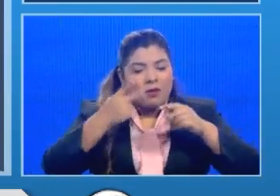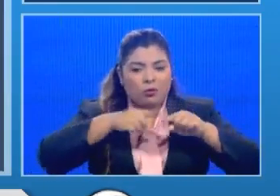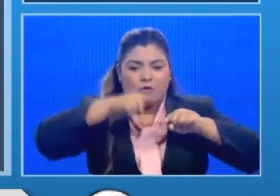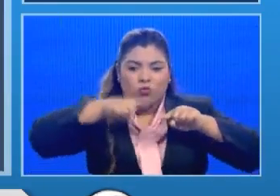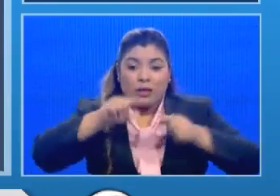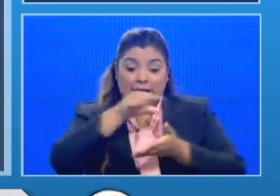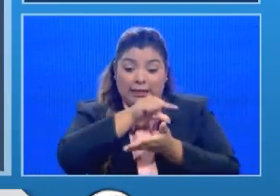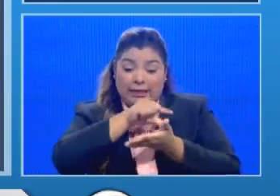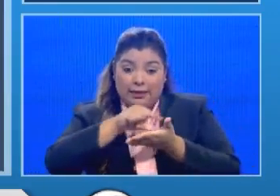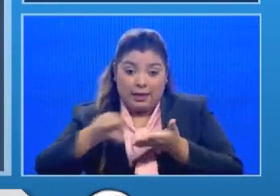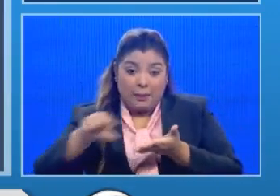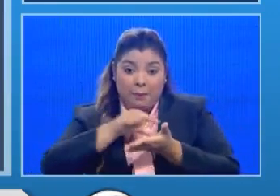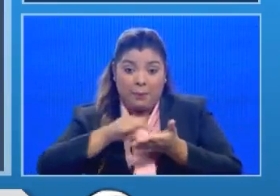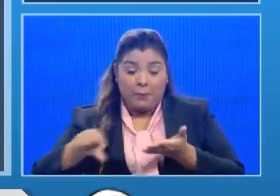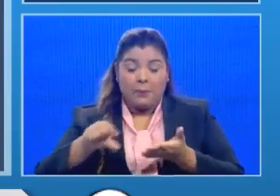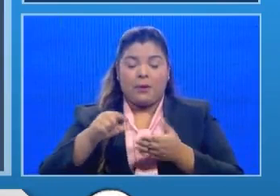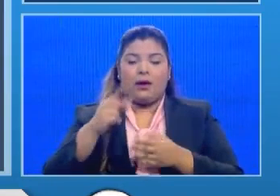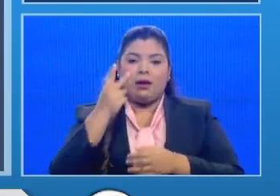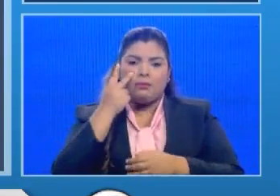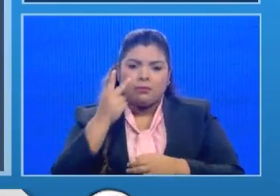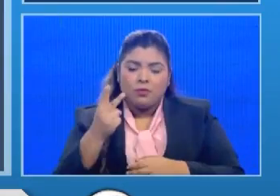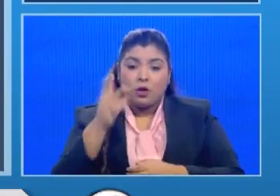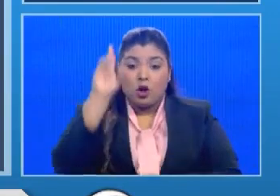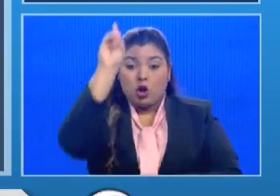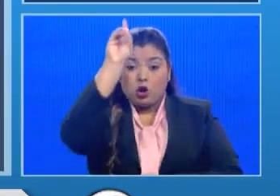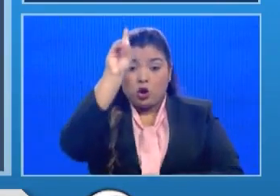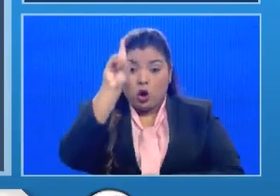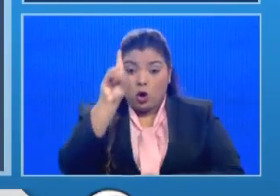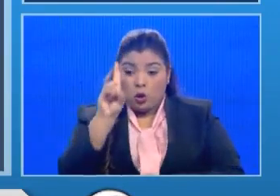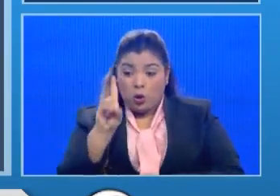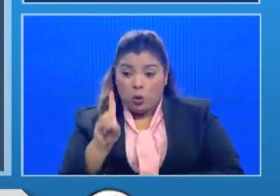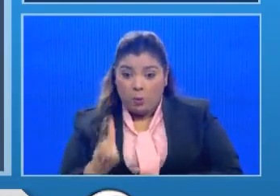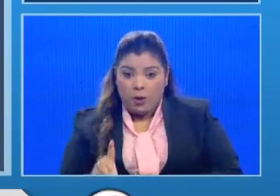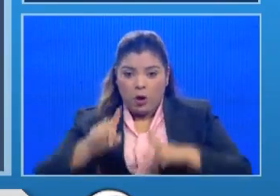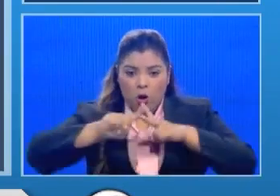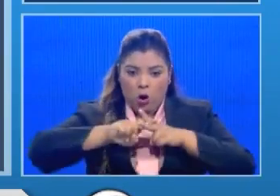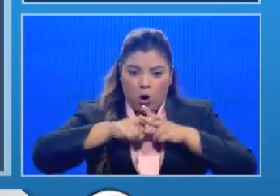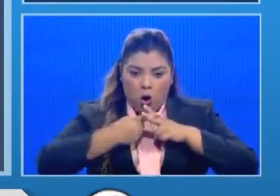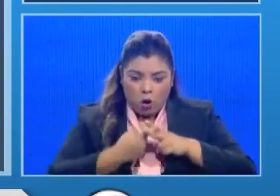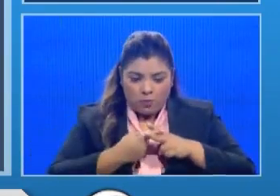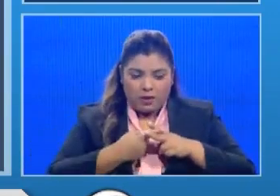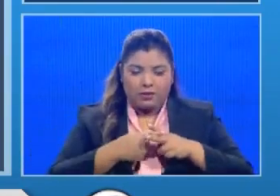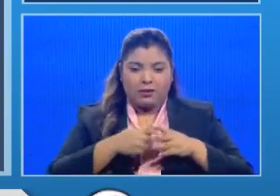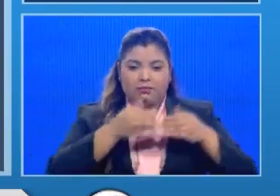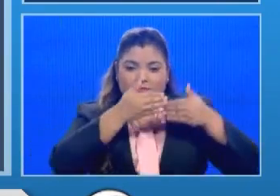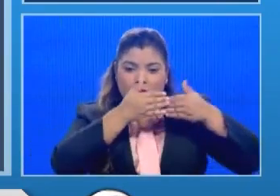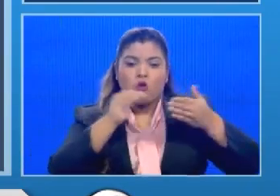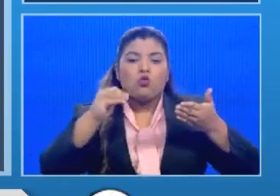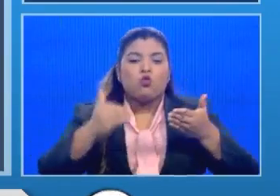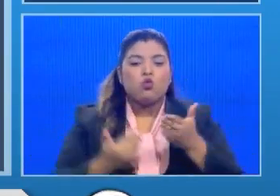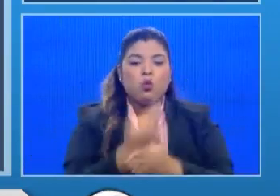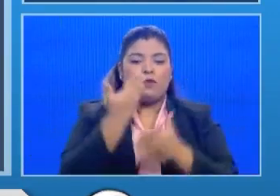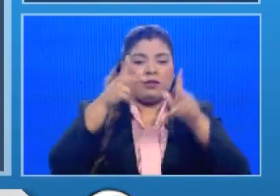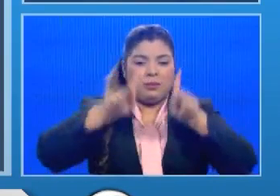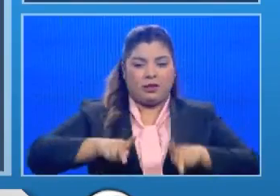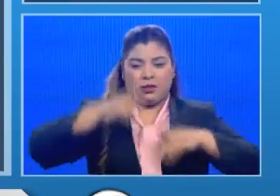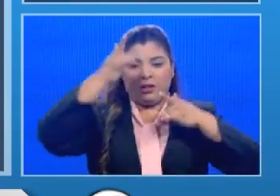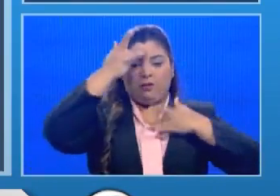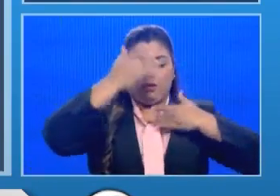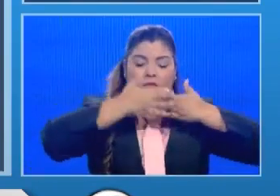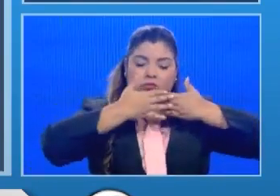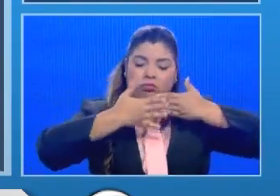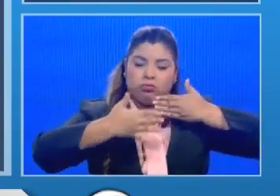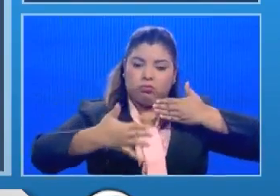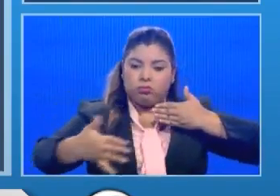semana epidemiológica empieza todos los días domingos y termina los sábados y lo que observamos fue que la epidemia en Panamá